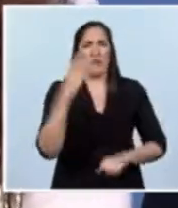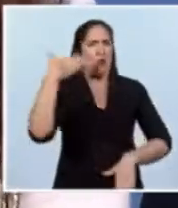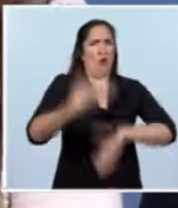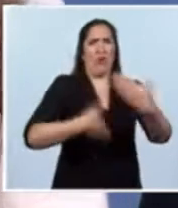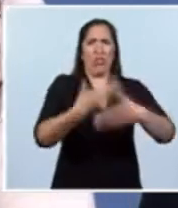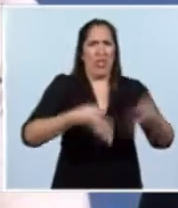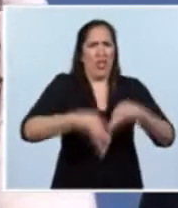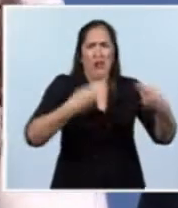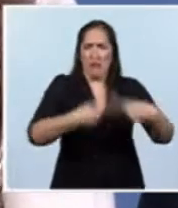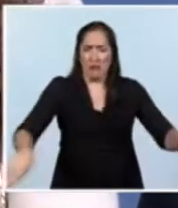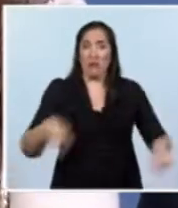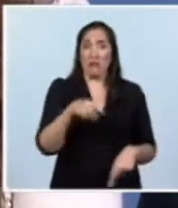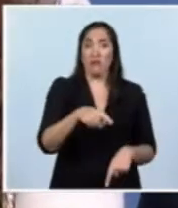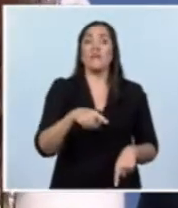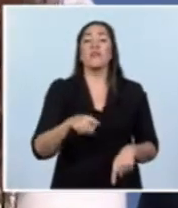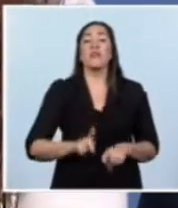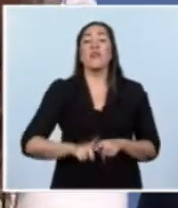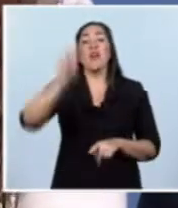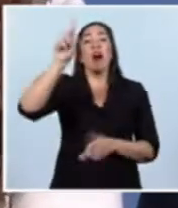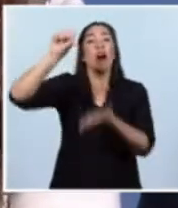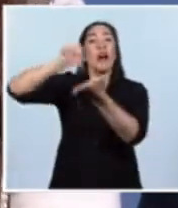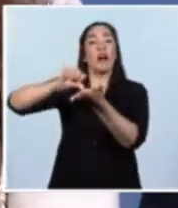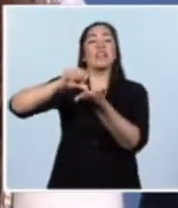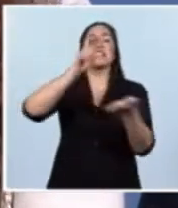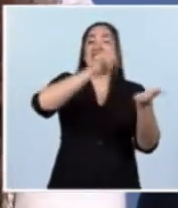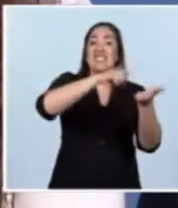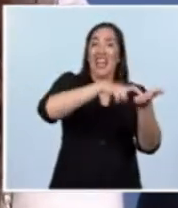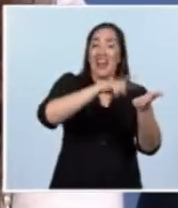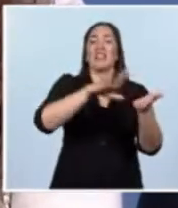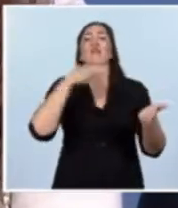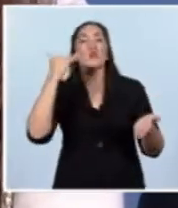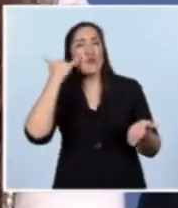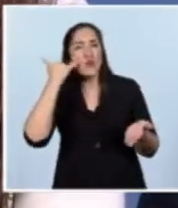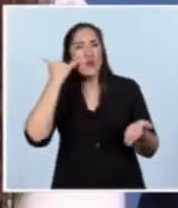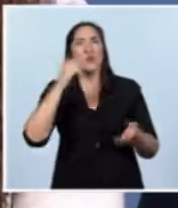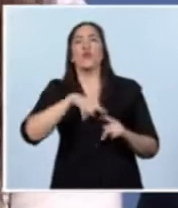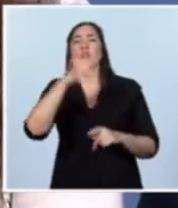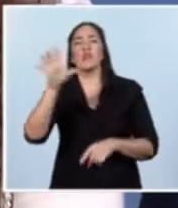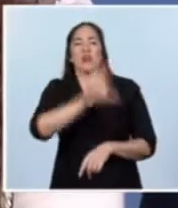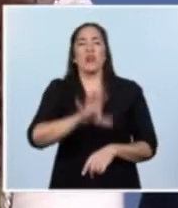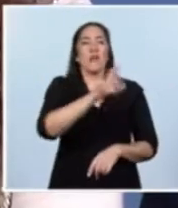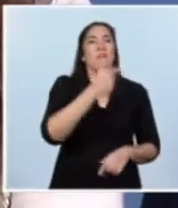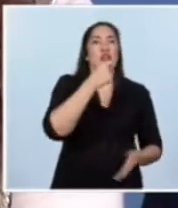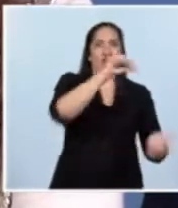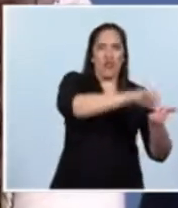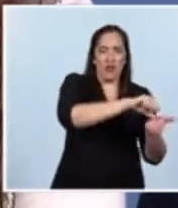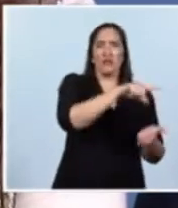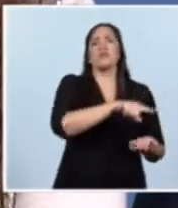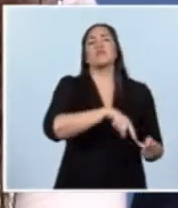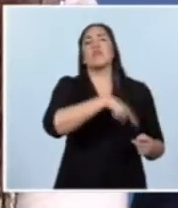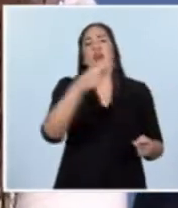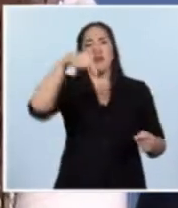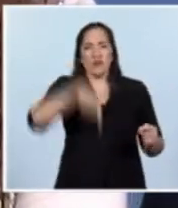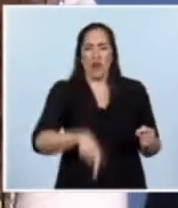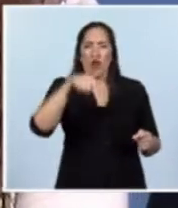Justicia, en la región del noroeste con sede principal en Salta y satélite en Jujuy, en la región Cuyo con sede en Mendoza, en la región